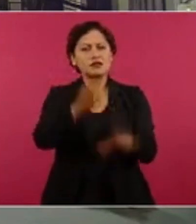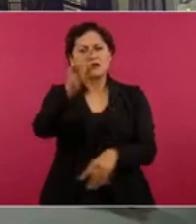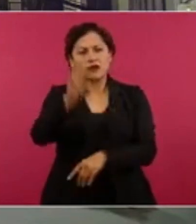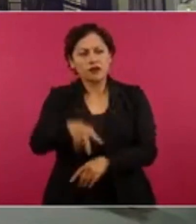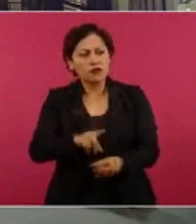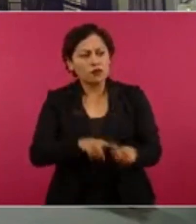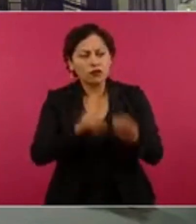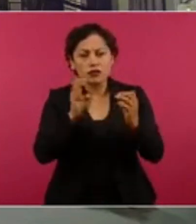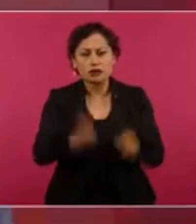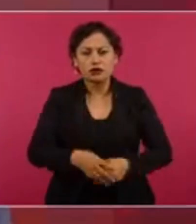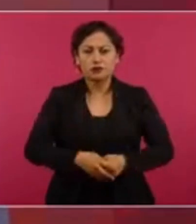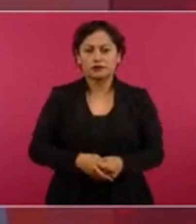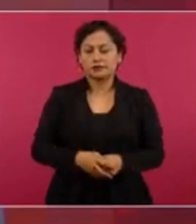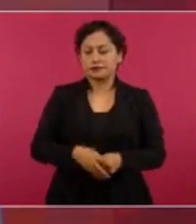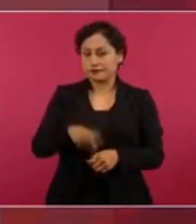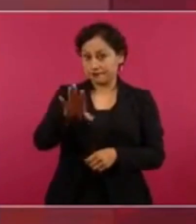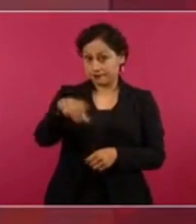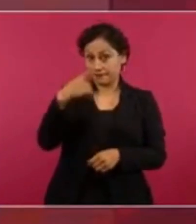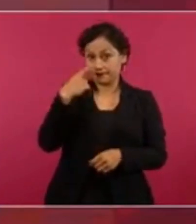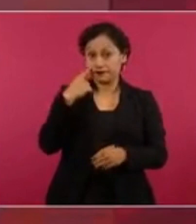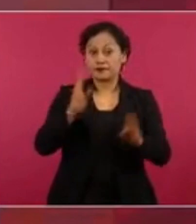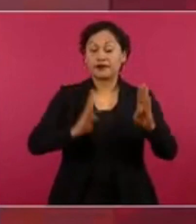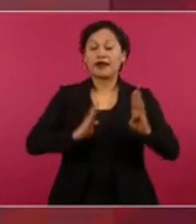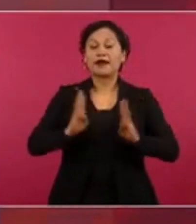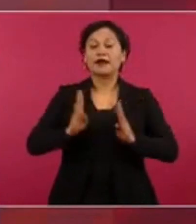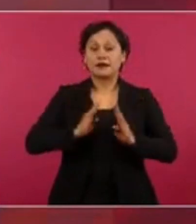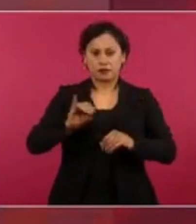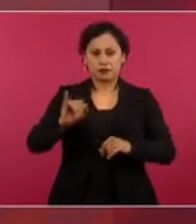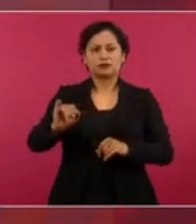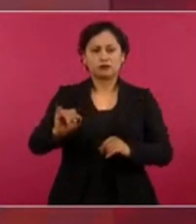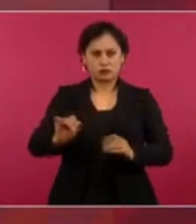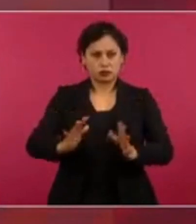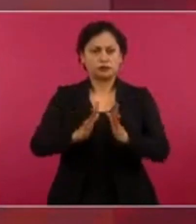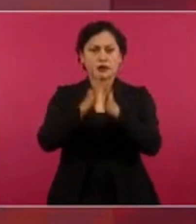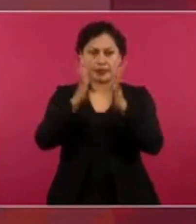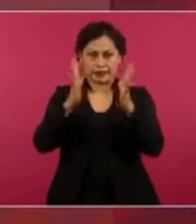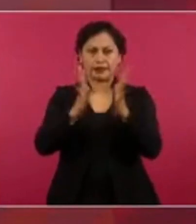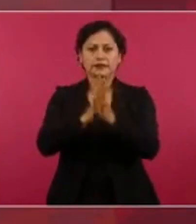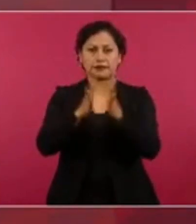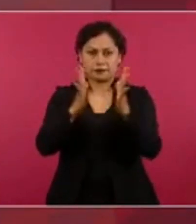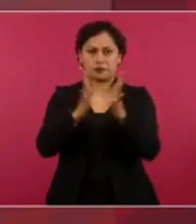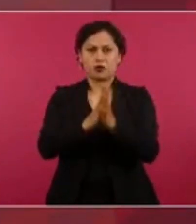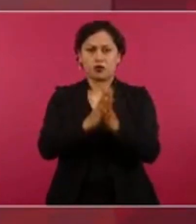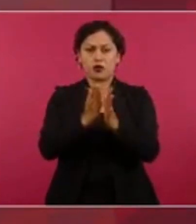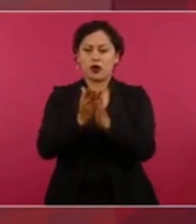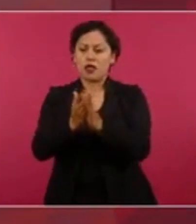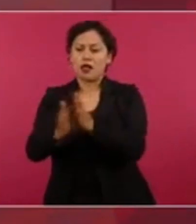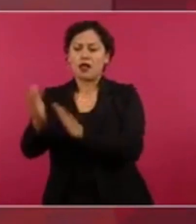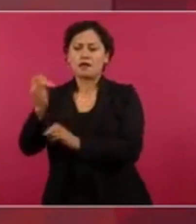contribuyó en toda la información, en toda la investigación,